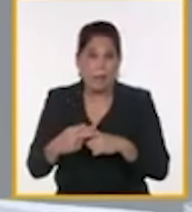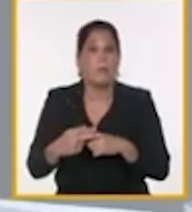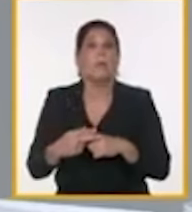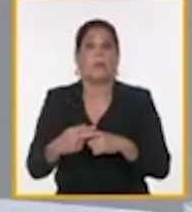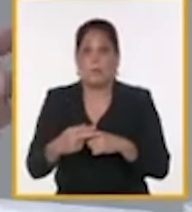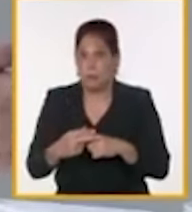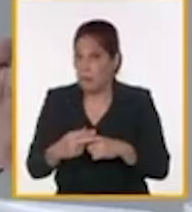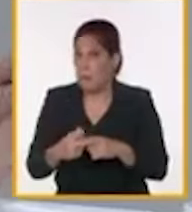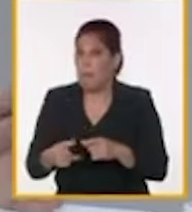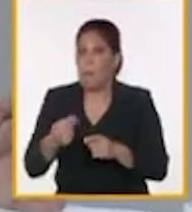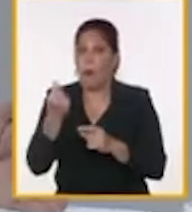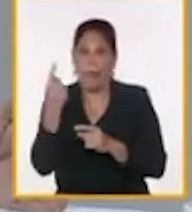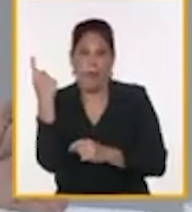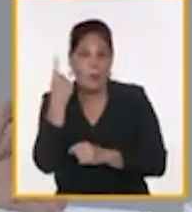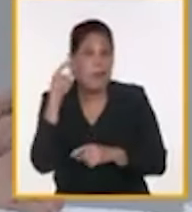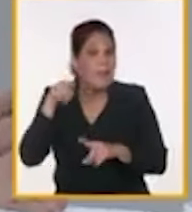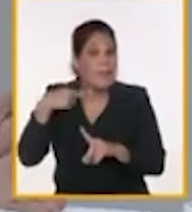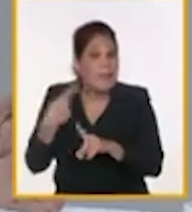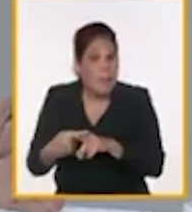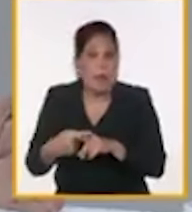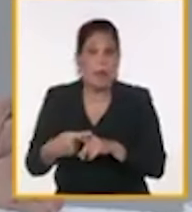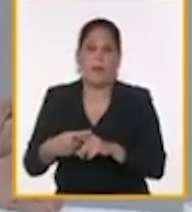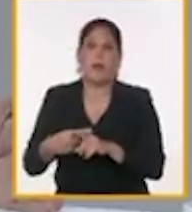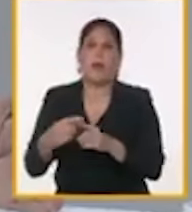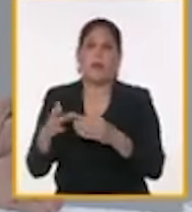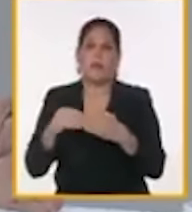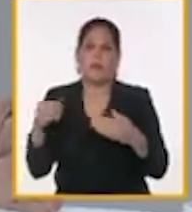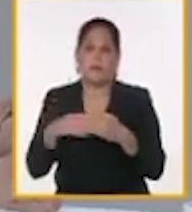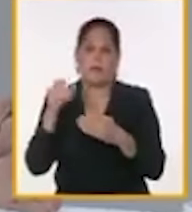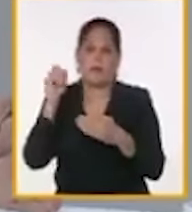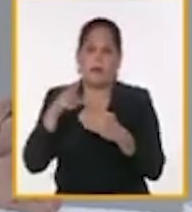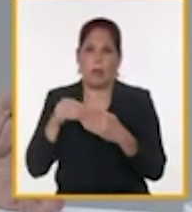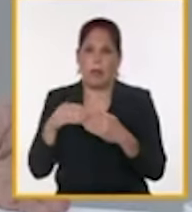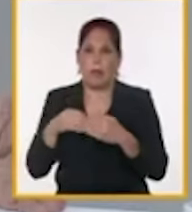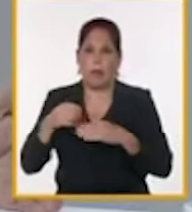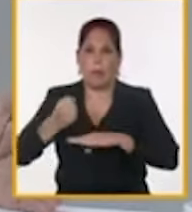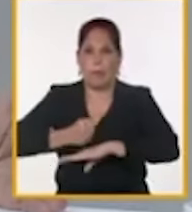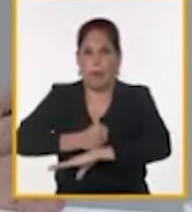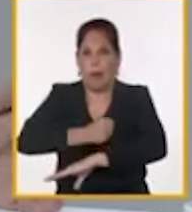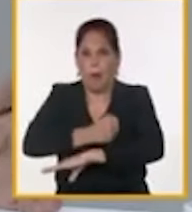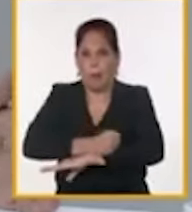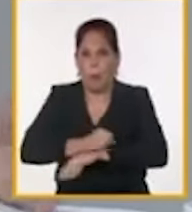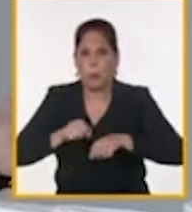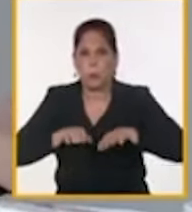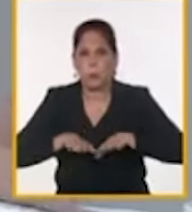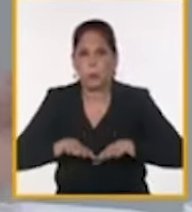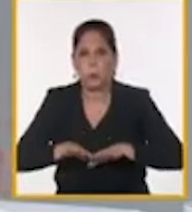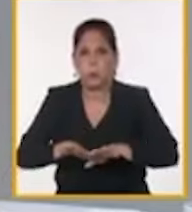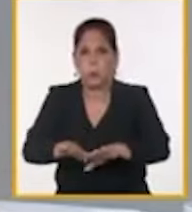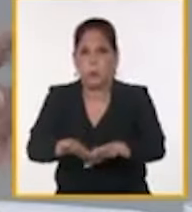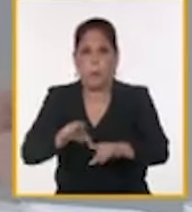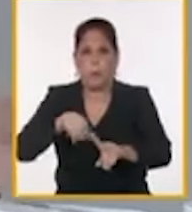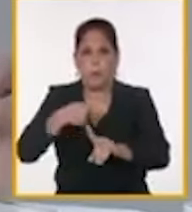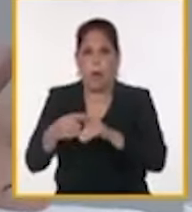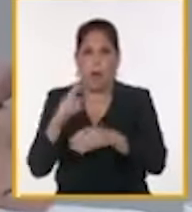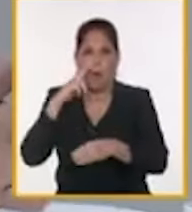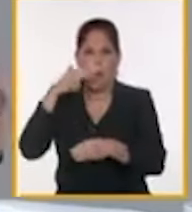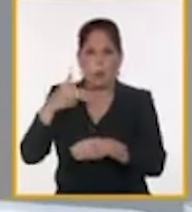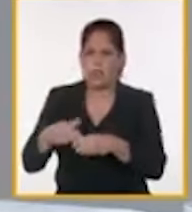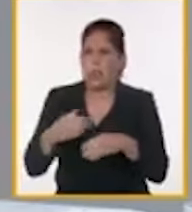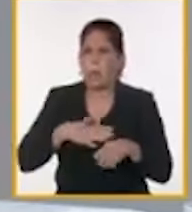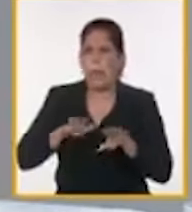además de moneda nacional, necesita divisas convertibles para el equipamiento, para las plantas de asfalto, incluso para el combustible. Es decir, ¿qué hacemos?